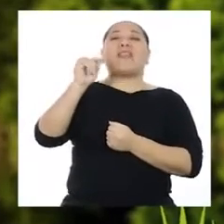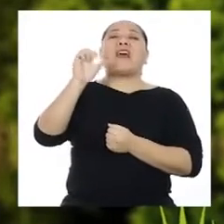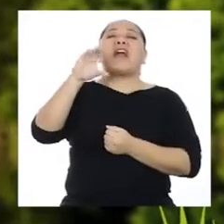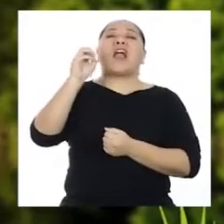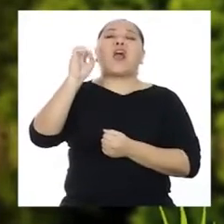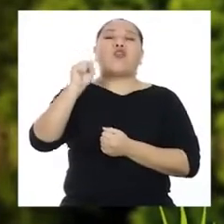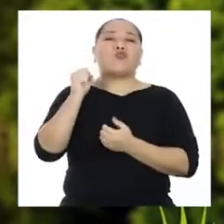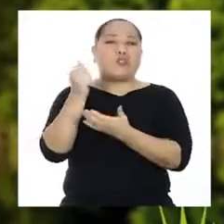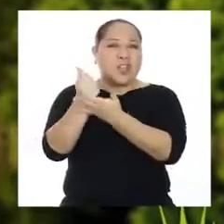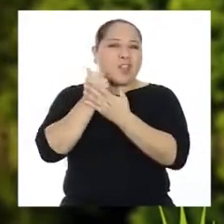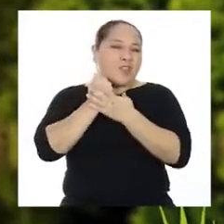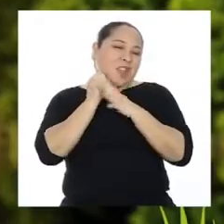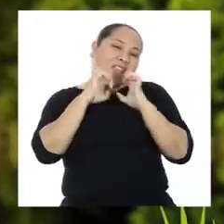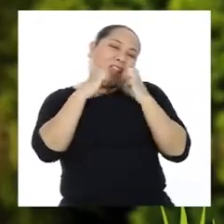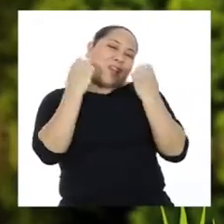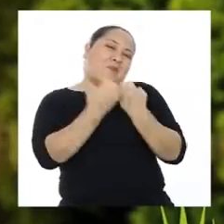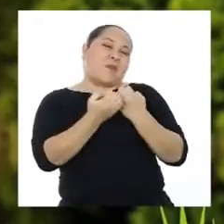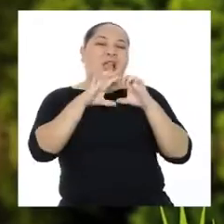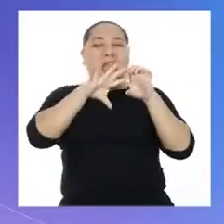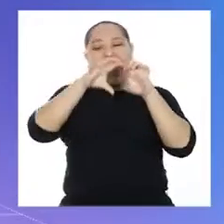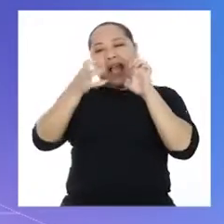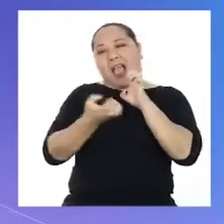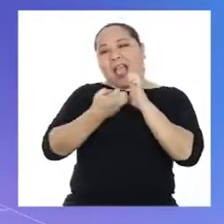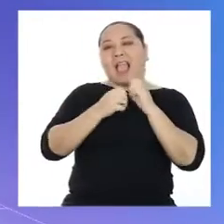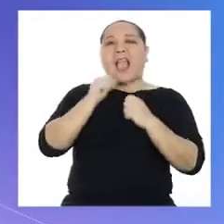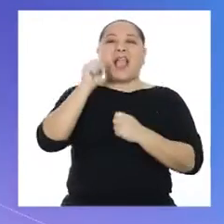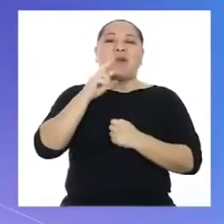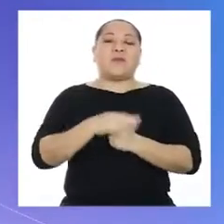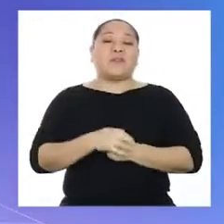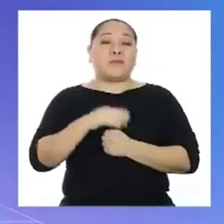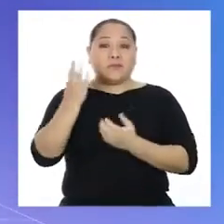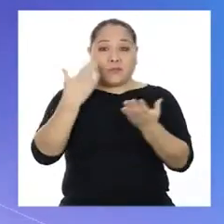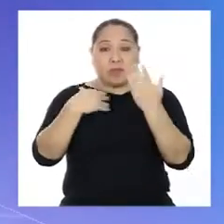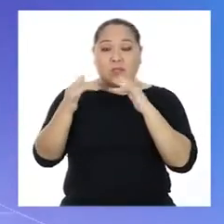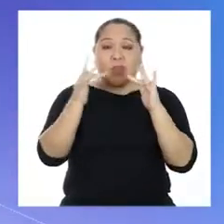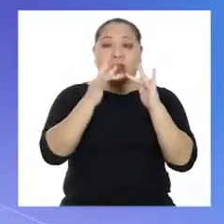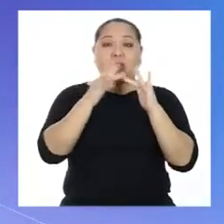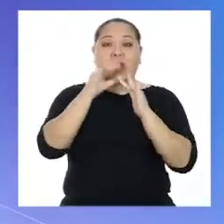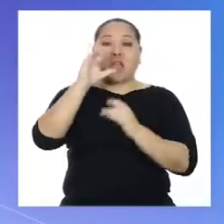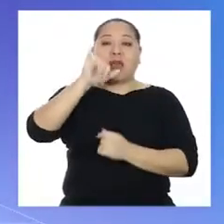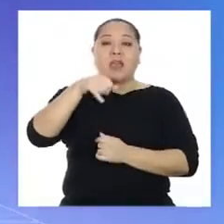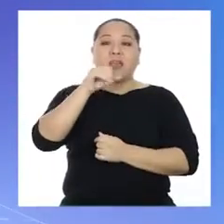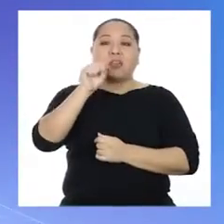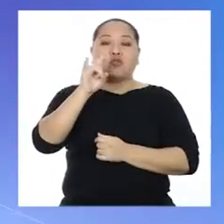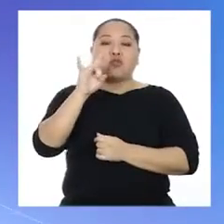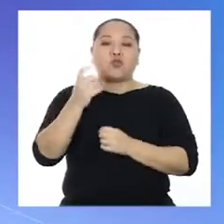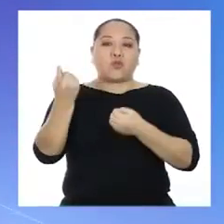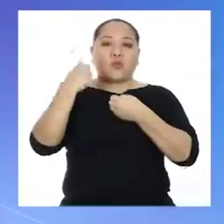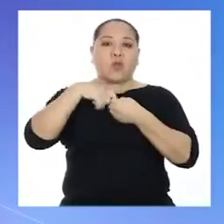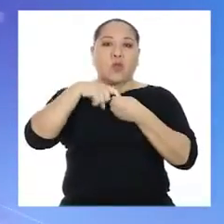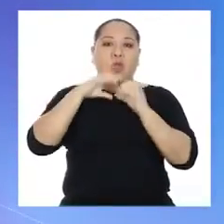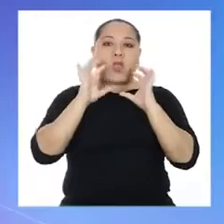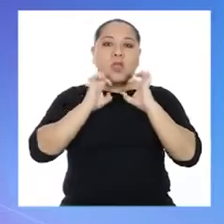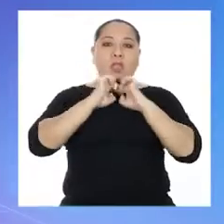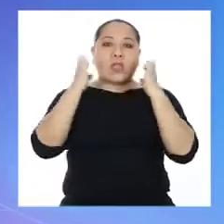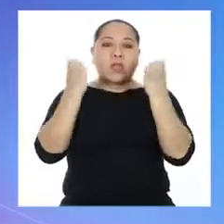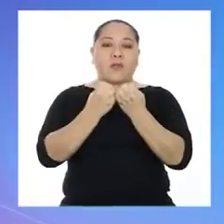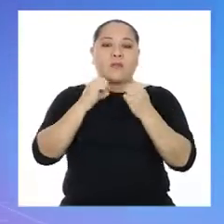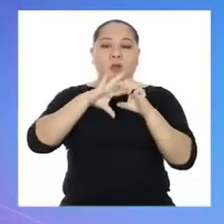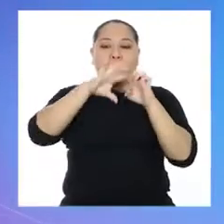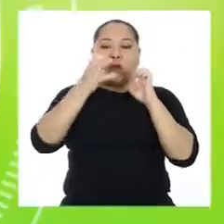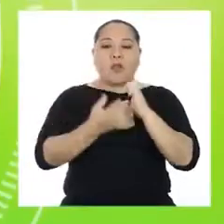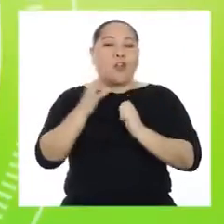para que ayude al equipo armadillo. Convocando a Jesús de Catacaos, Piura. Miembro del equipo